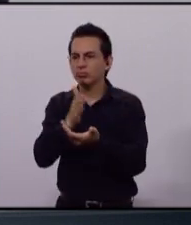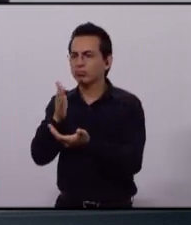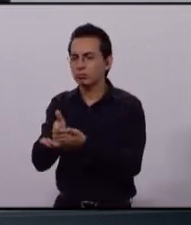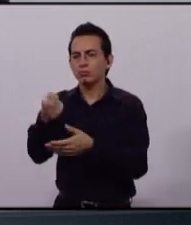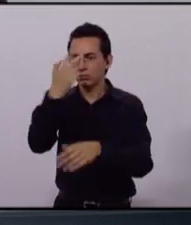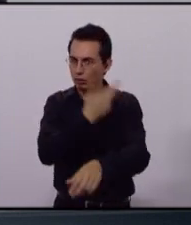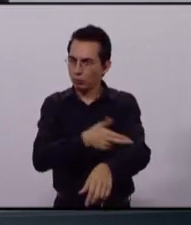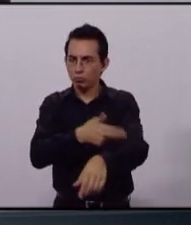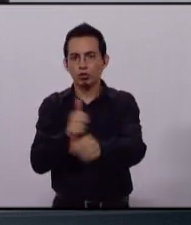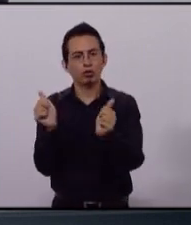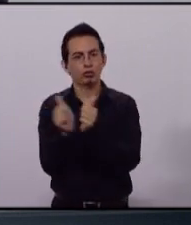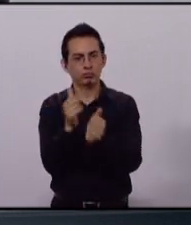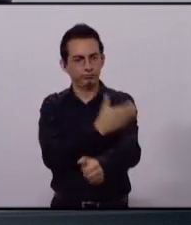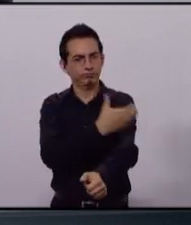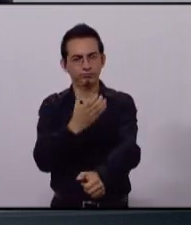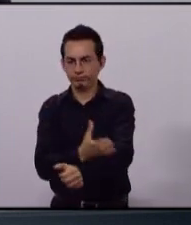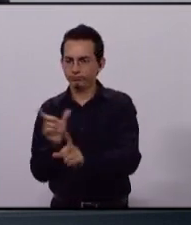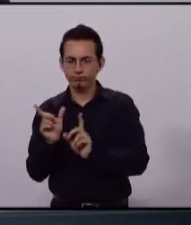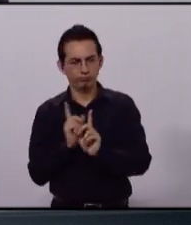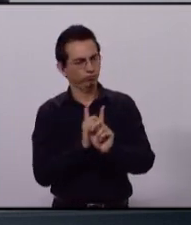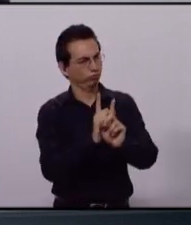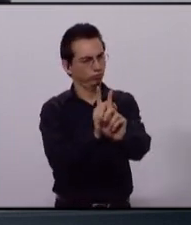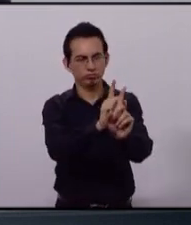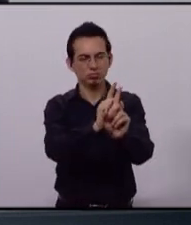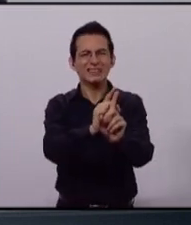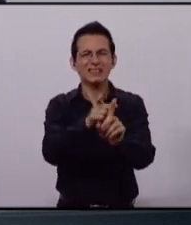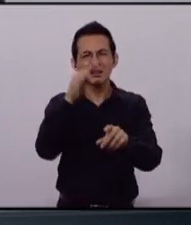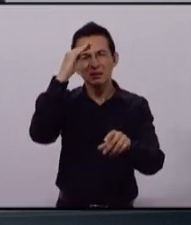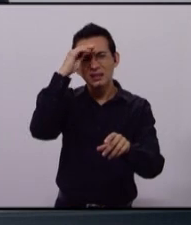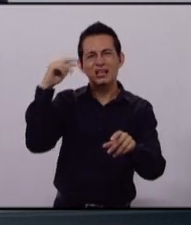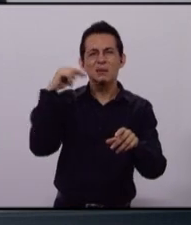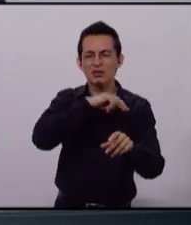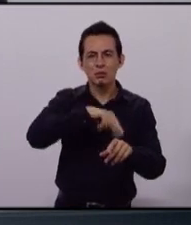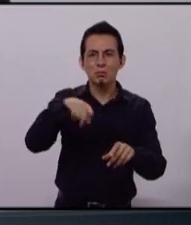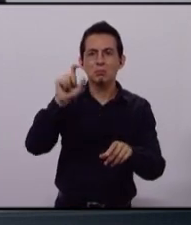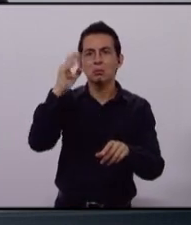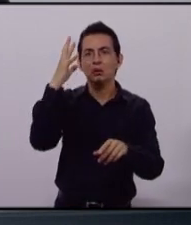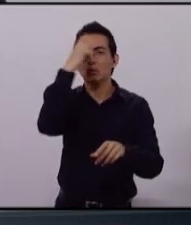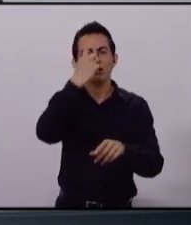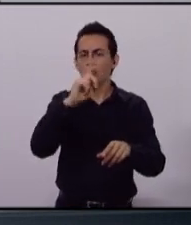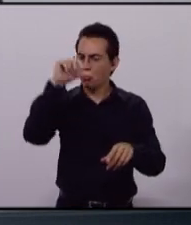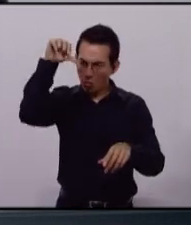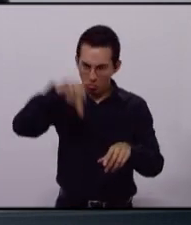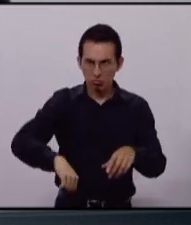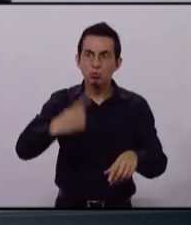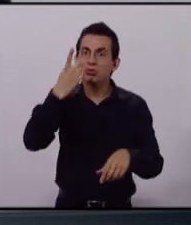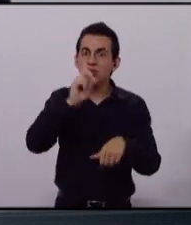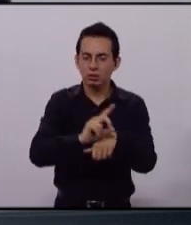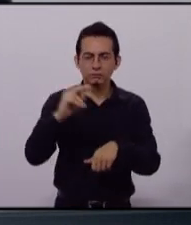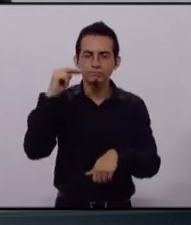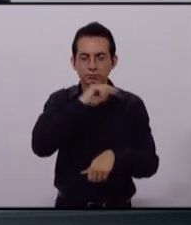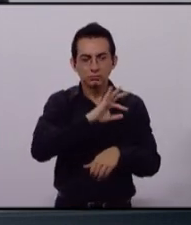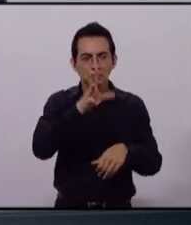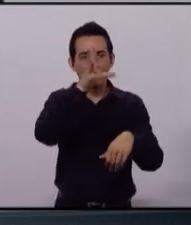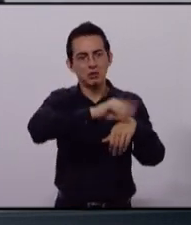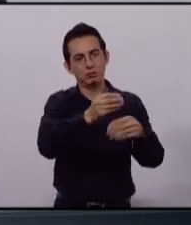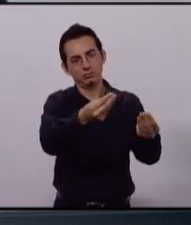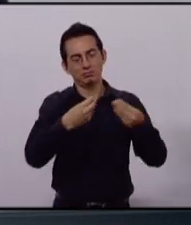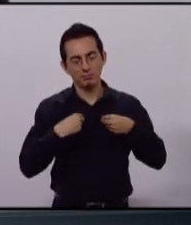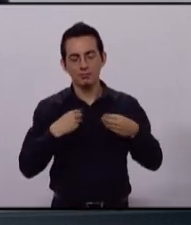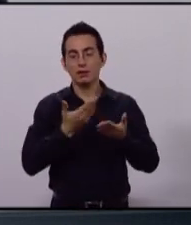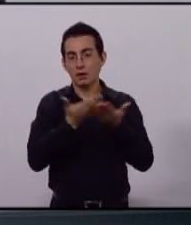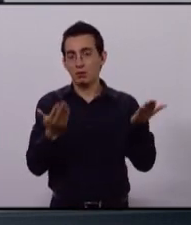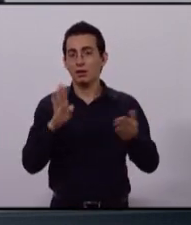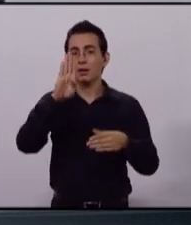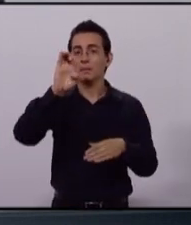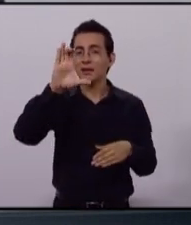permisos, no en 24 horas, sino en ese mismo día tengas tu permiso en la mano. Becas municipales.